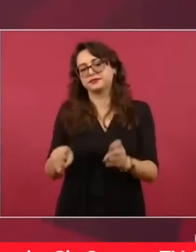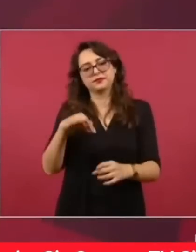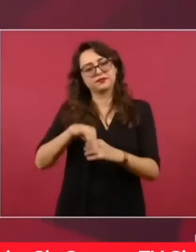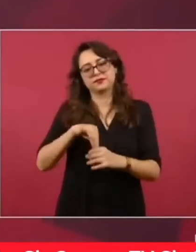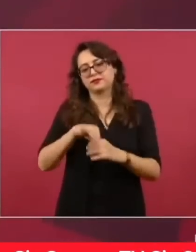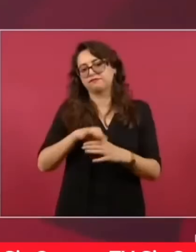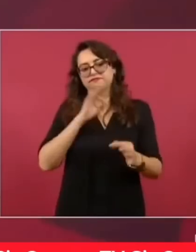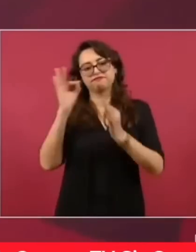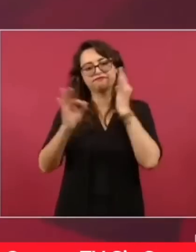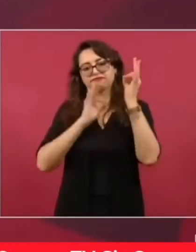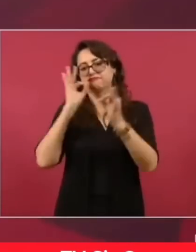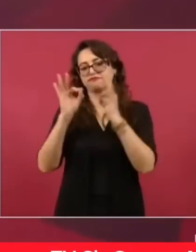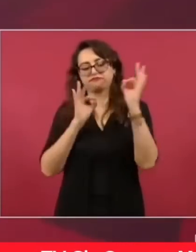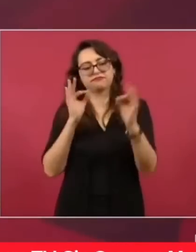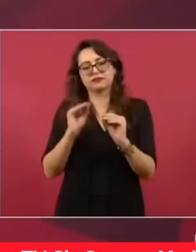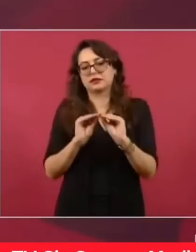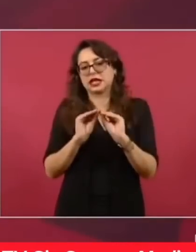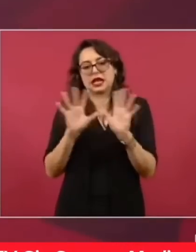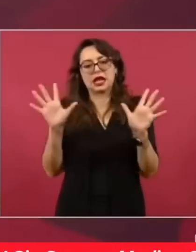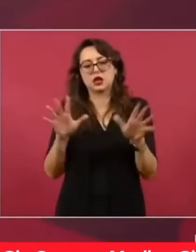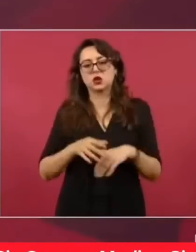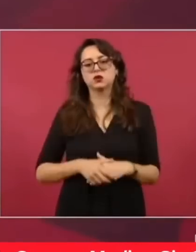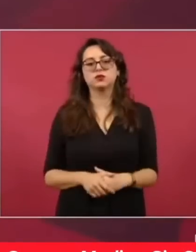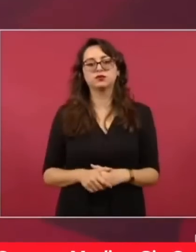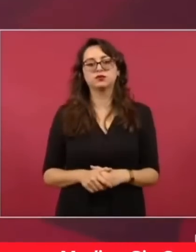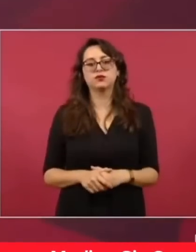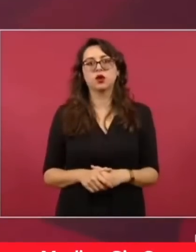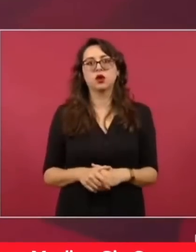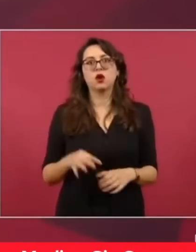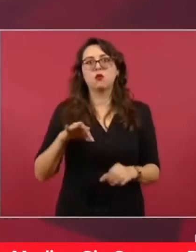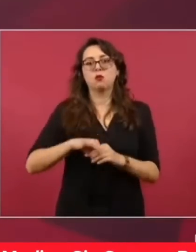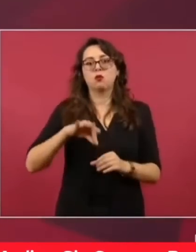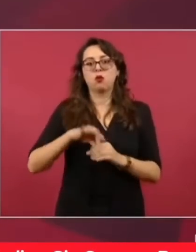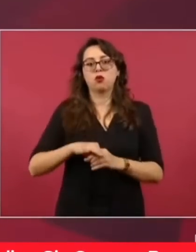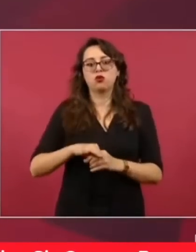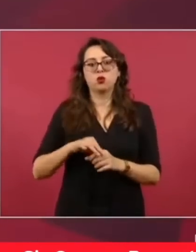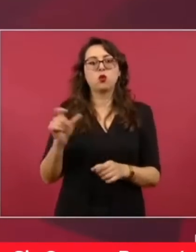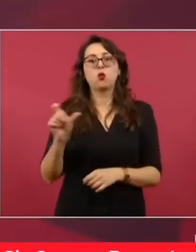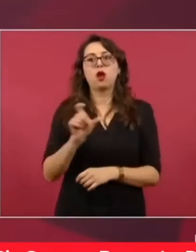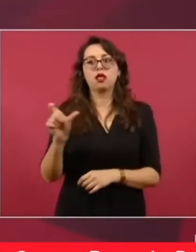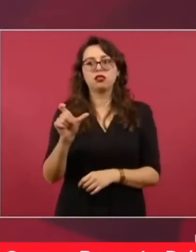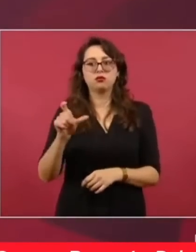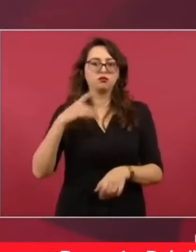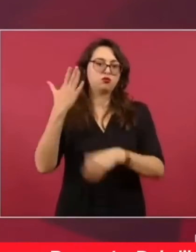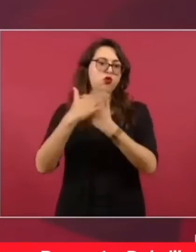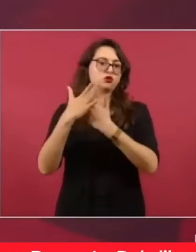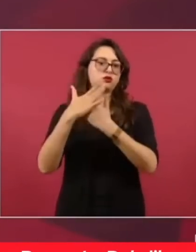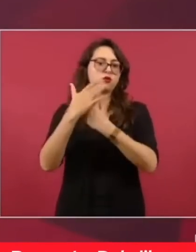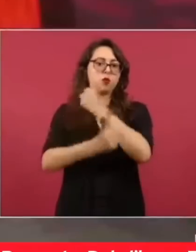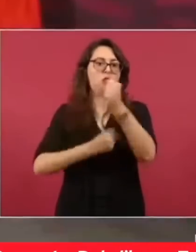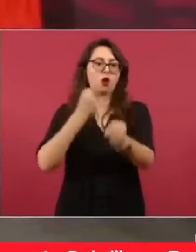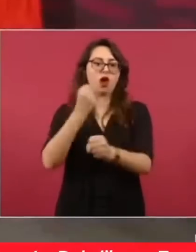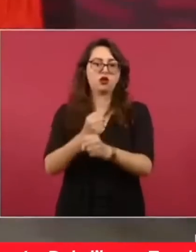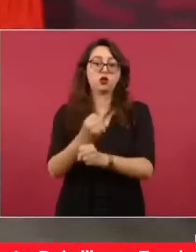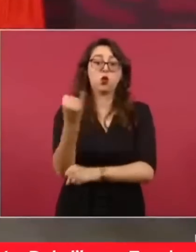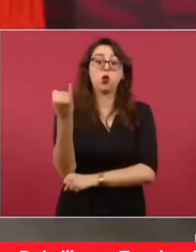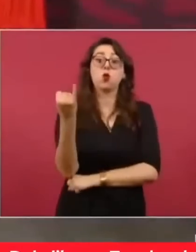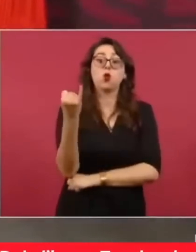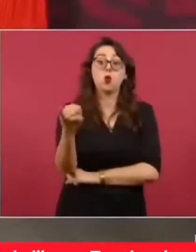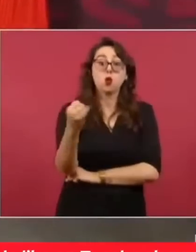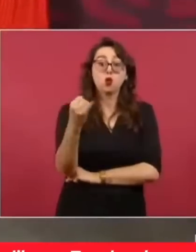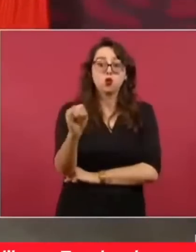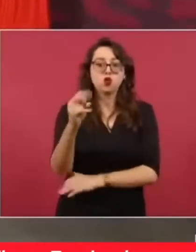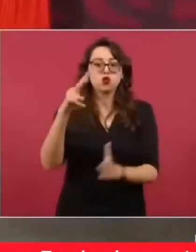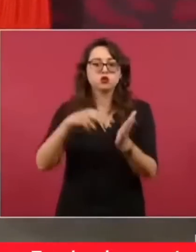las elecciones van a ser en junio del año pasado. Próximo, elecciones presidenciales.